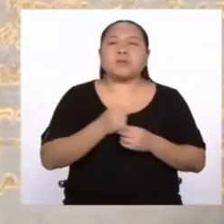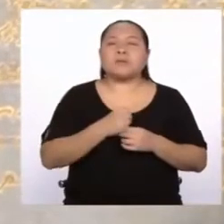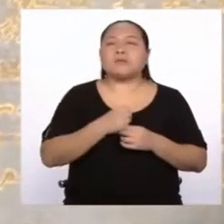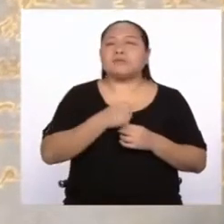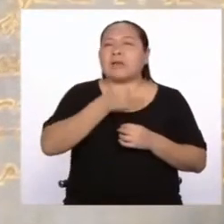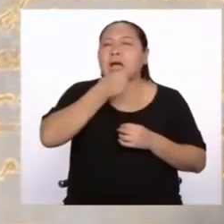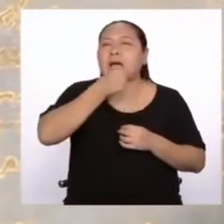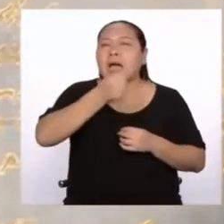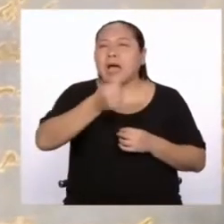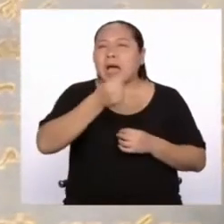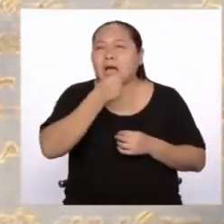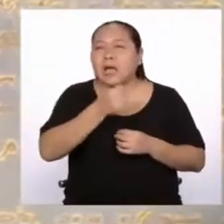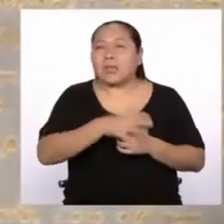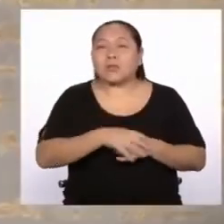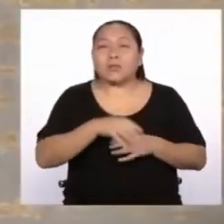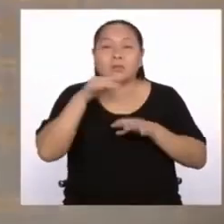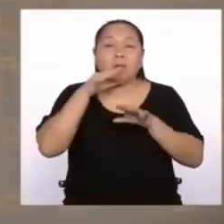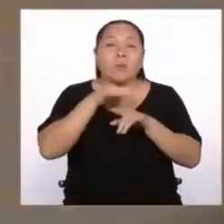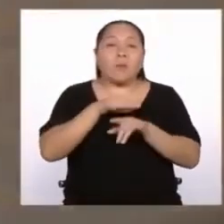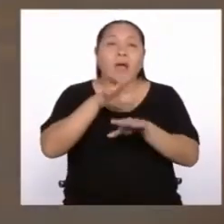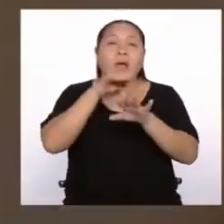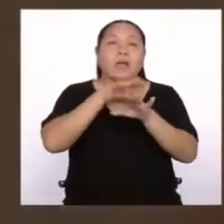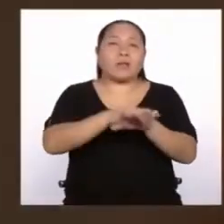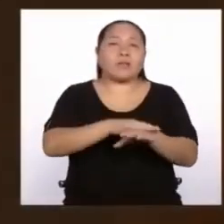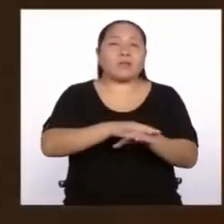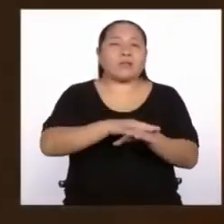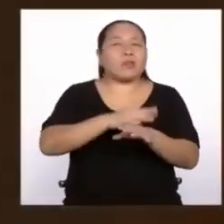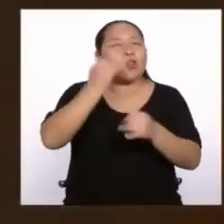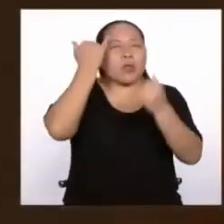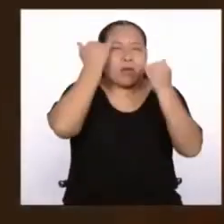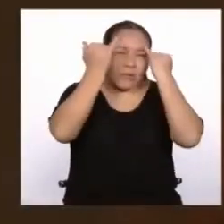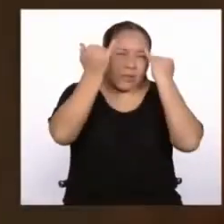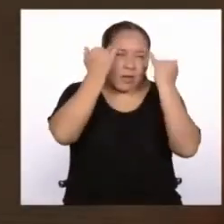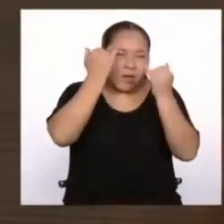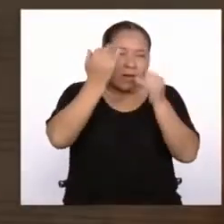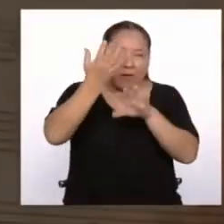a partir de la versión original.